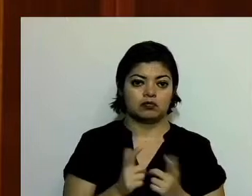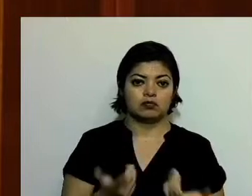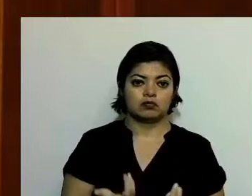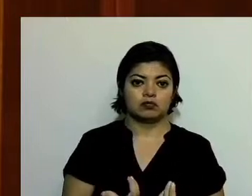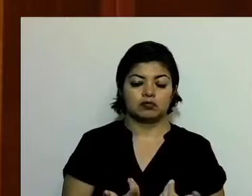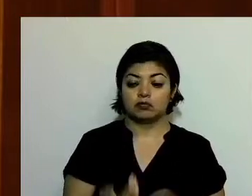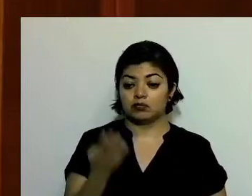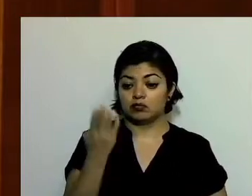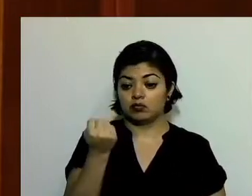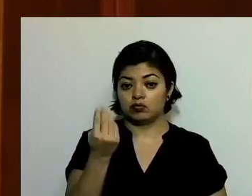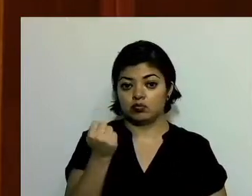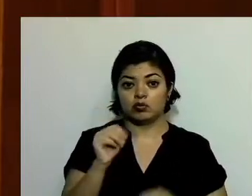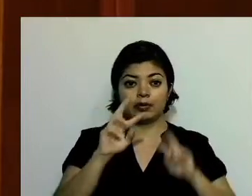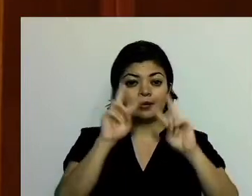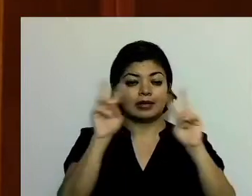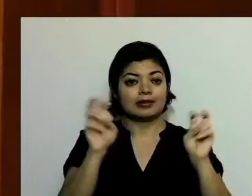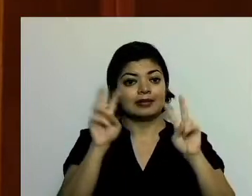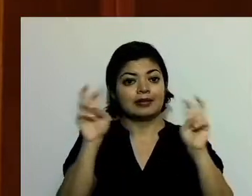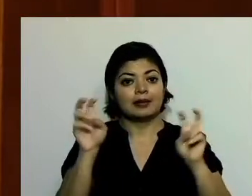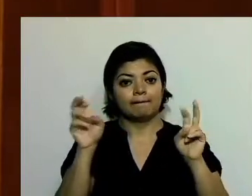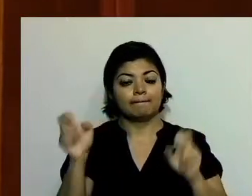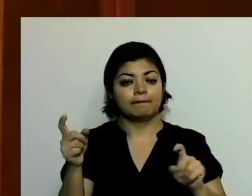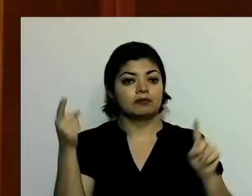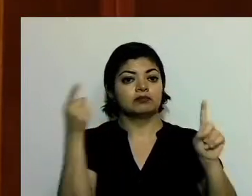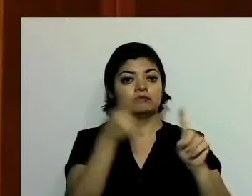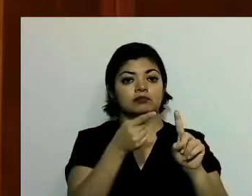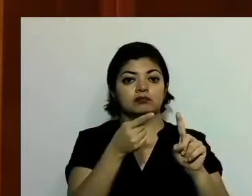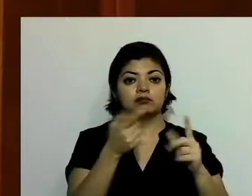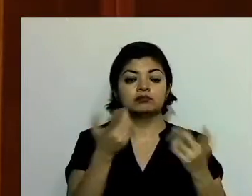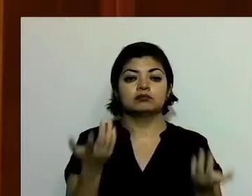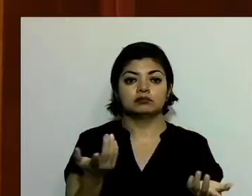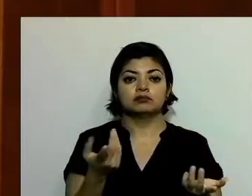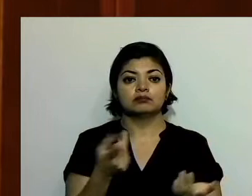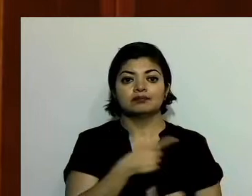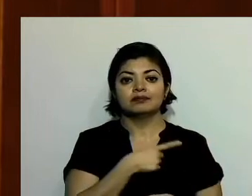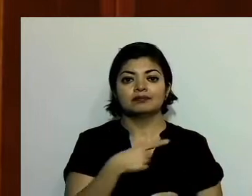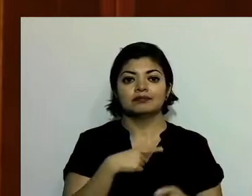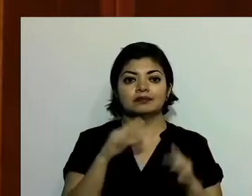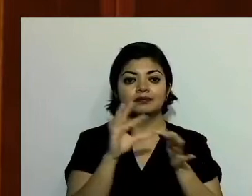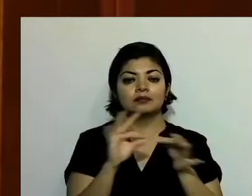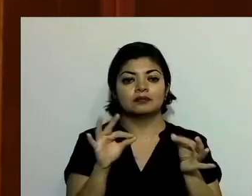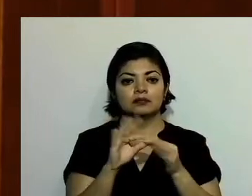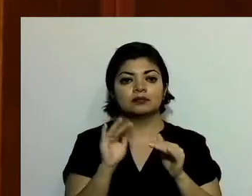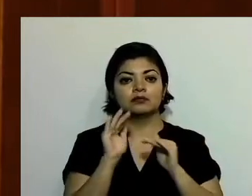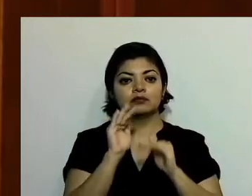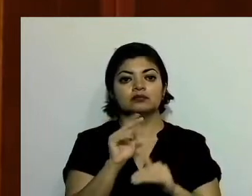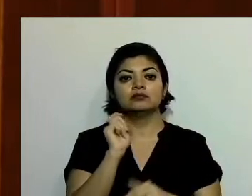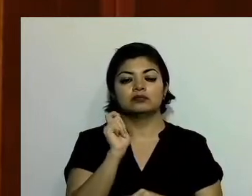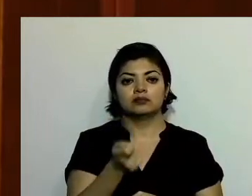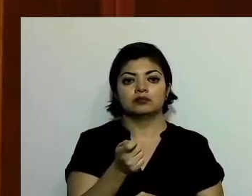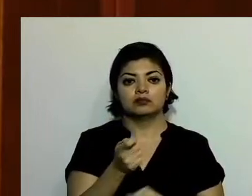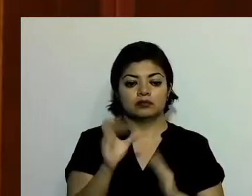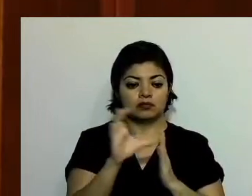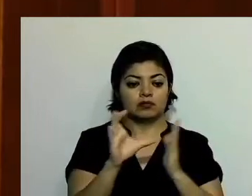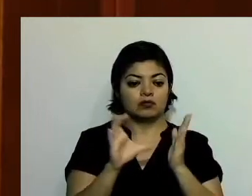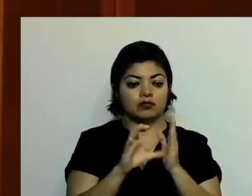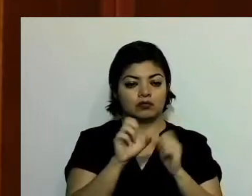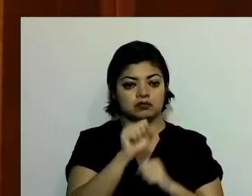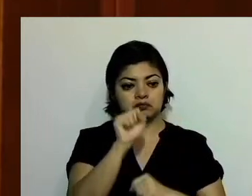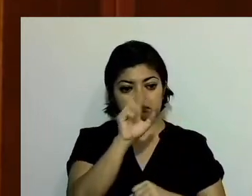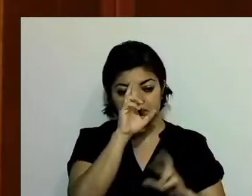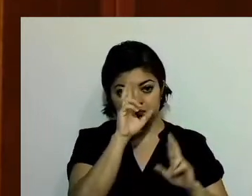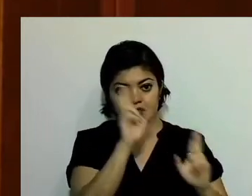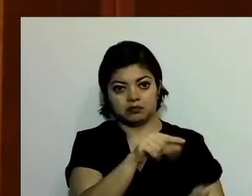nueve temas exclusivamente que tienen que ver con el marco de la Constitución y que son